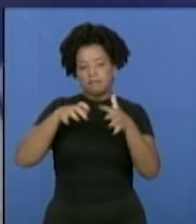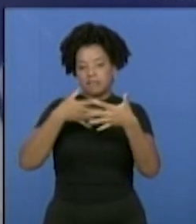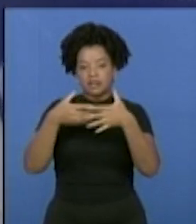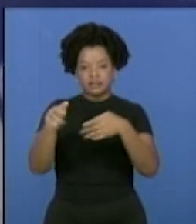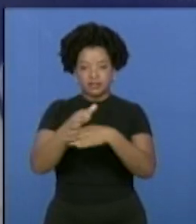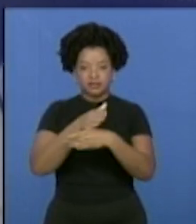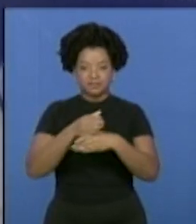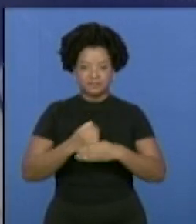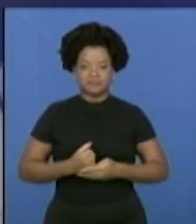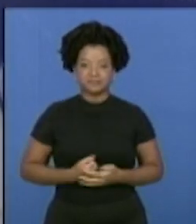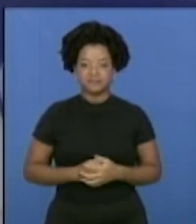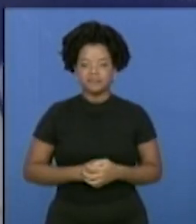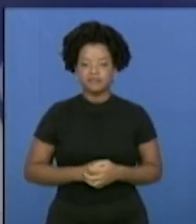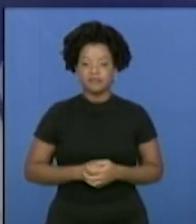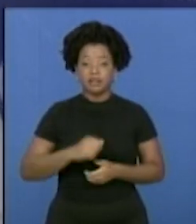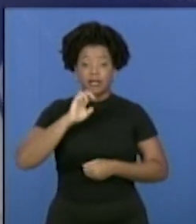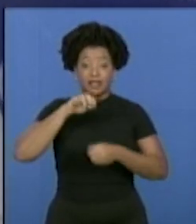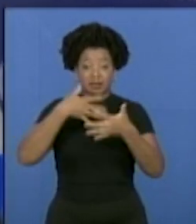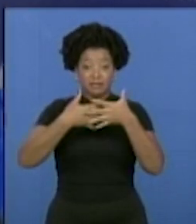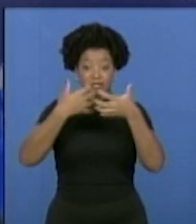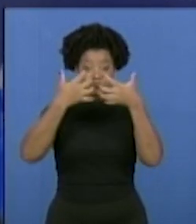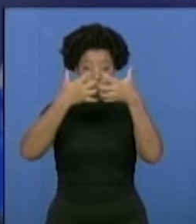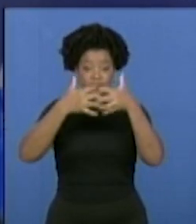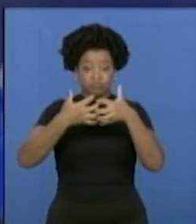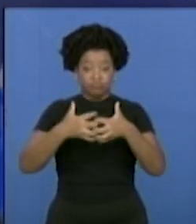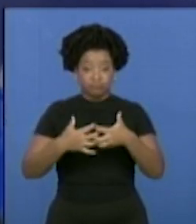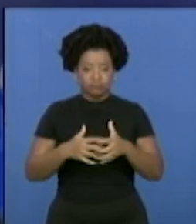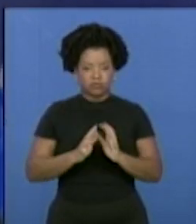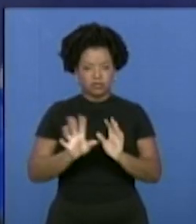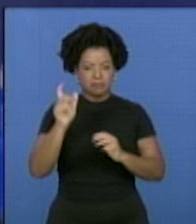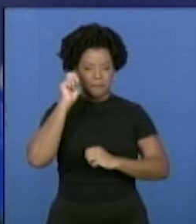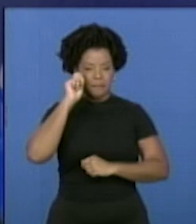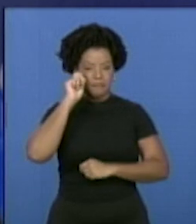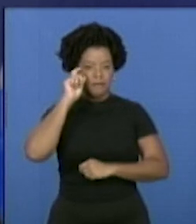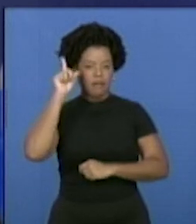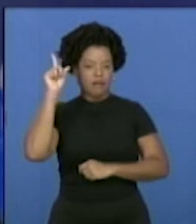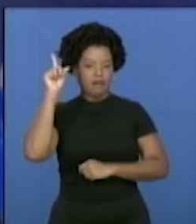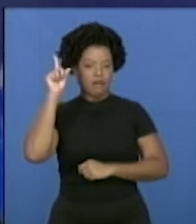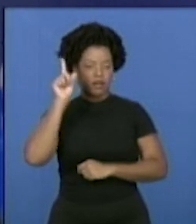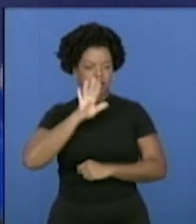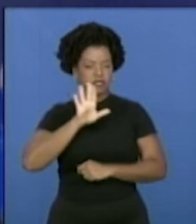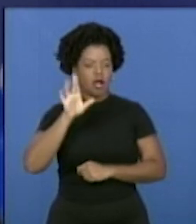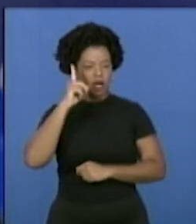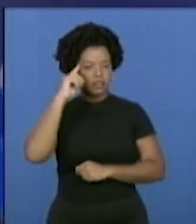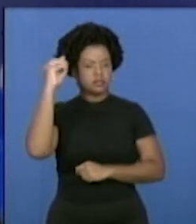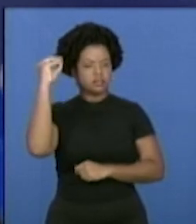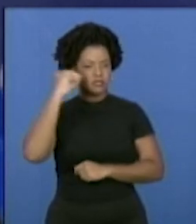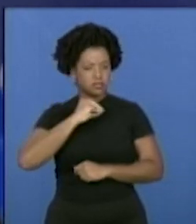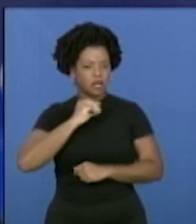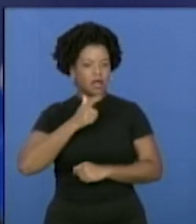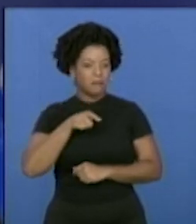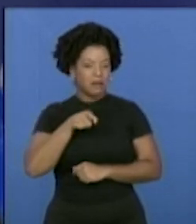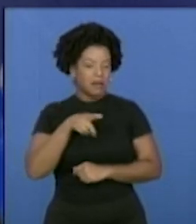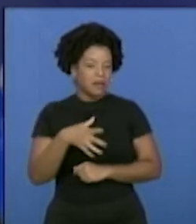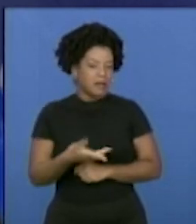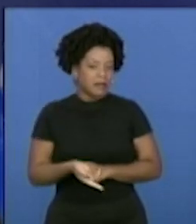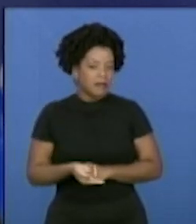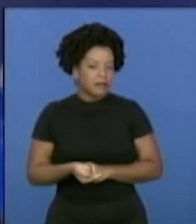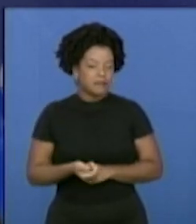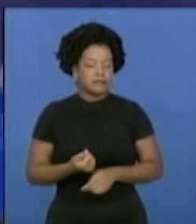La industria ligera ha tenido o tiene una experiencia anterior relacionada con plataformas que